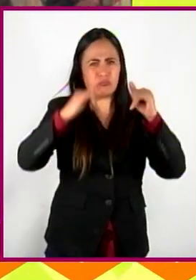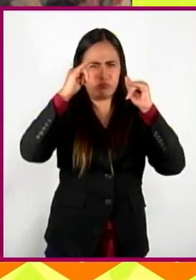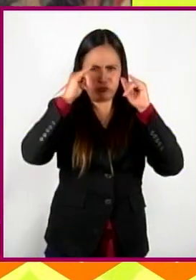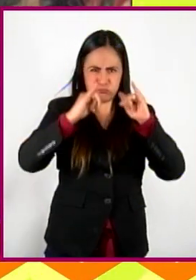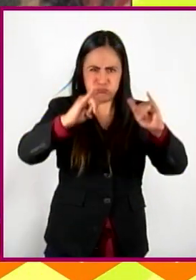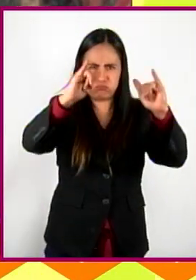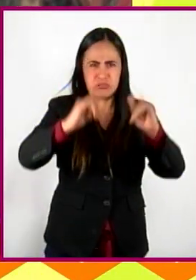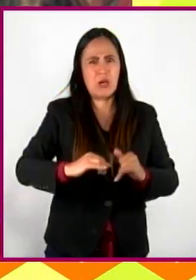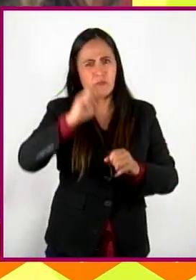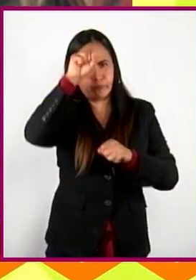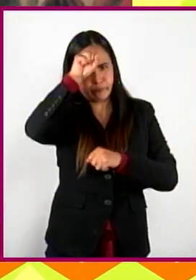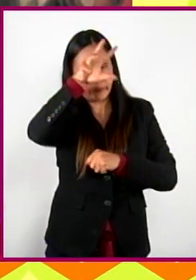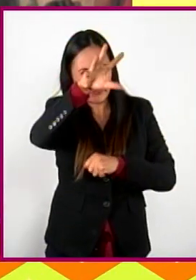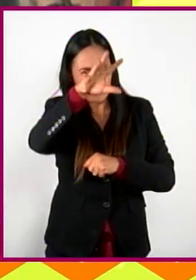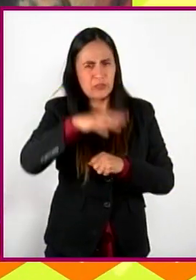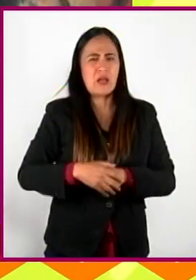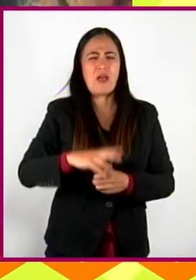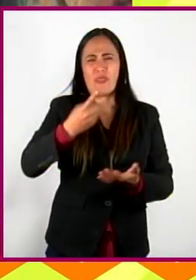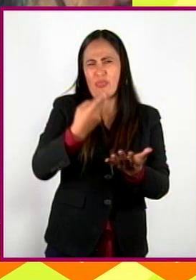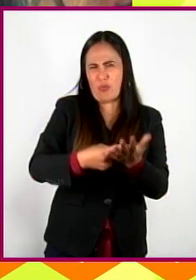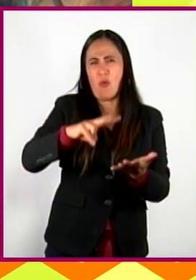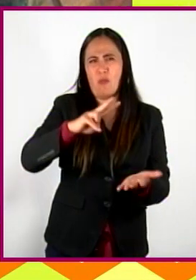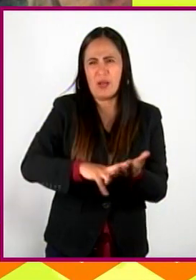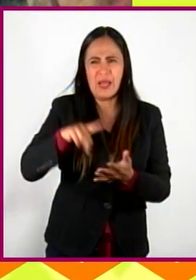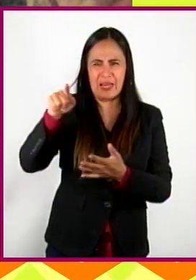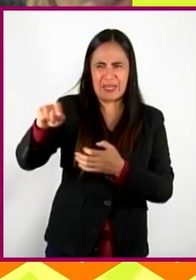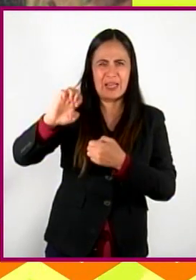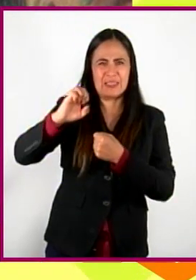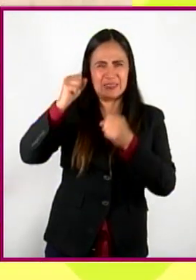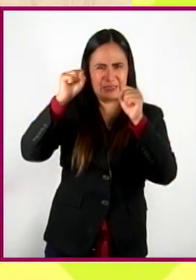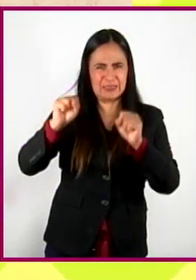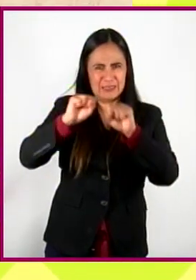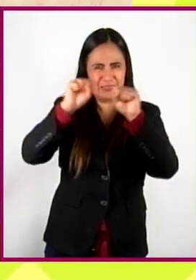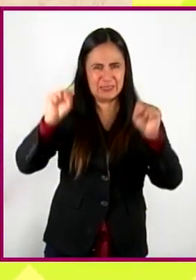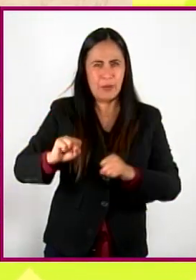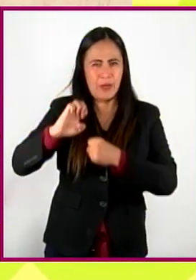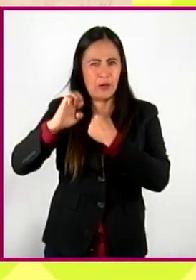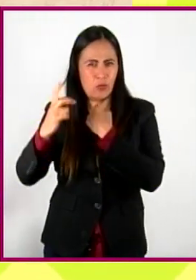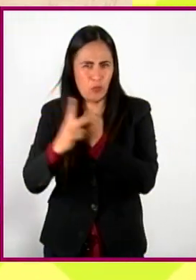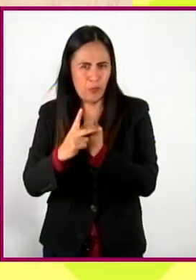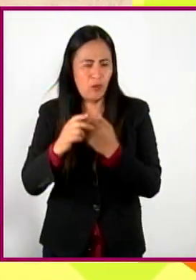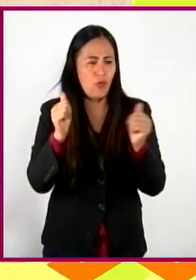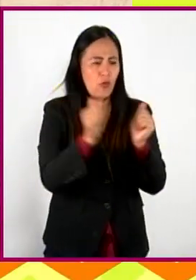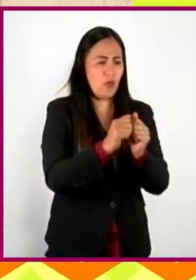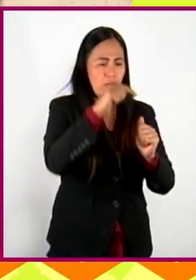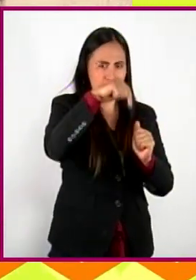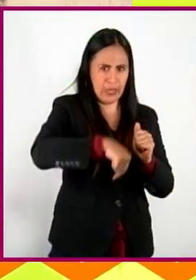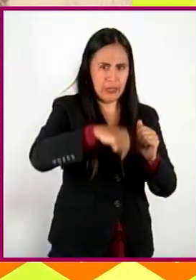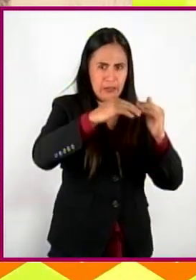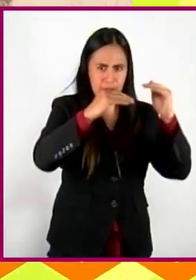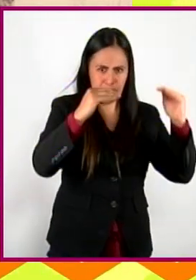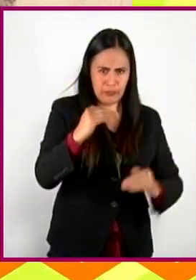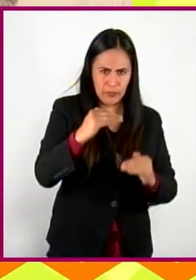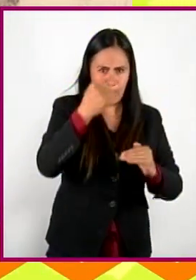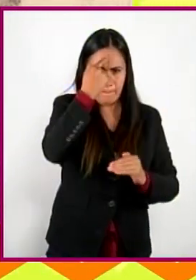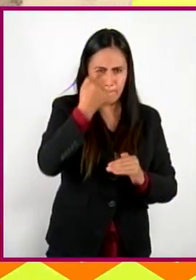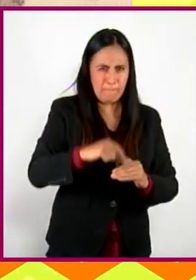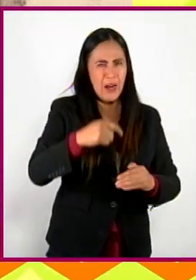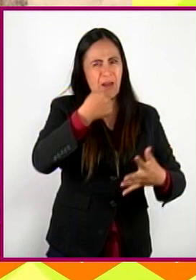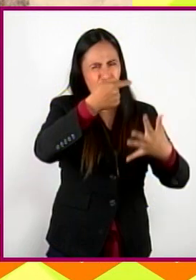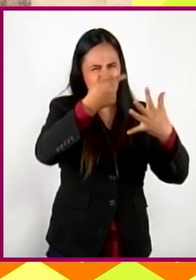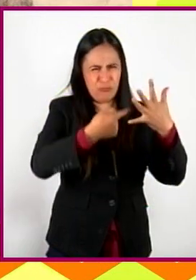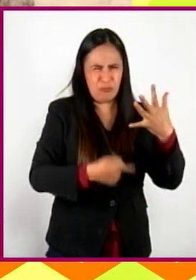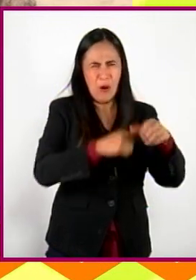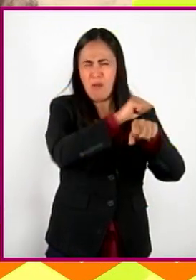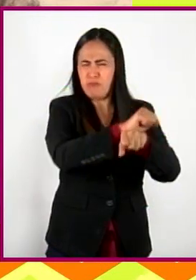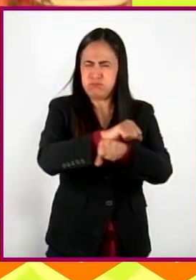existió una mezcla entre el sistema feudal europeo y los señoríos para someter y explotar a los indígenas, quienes